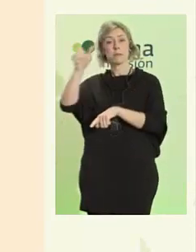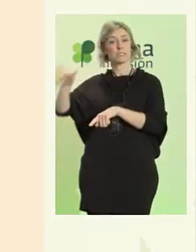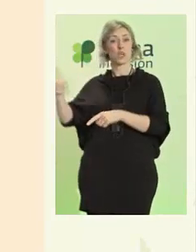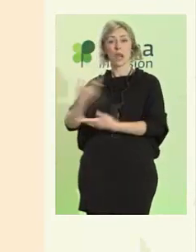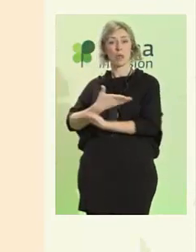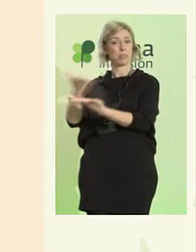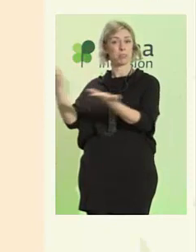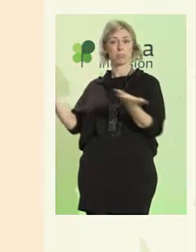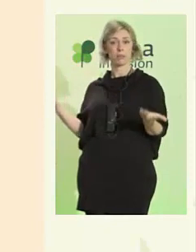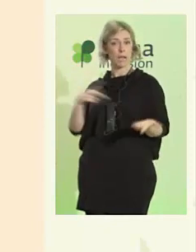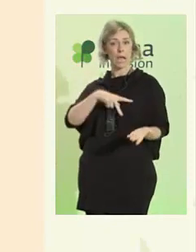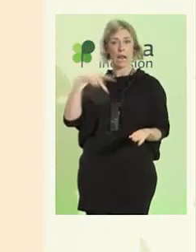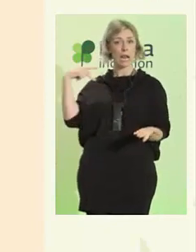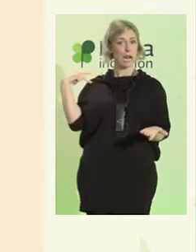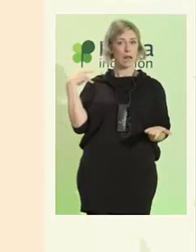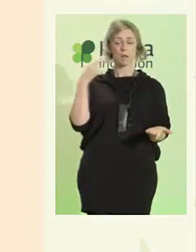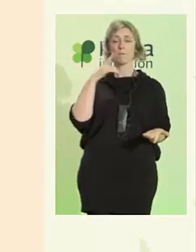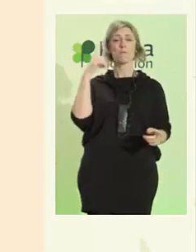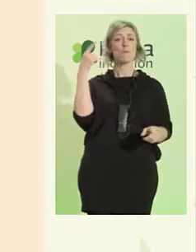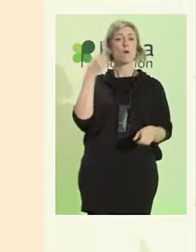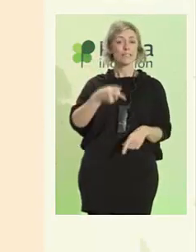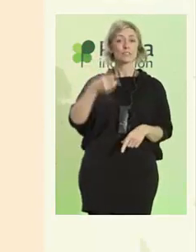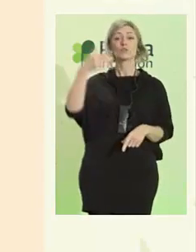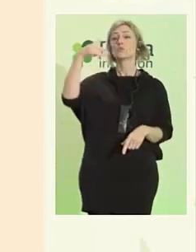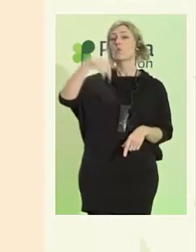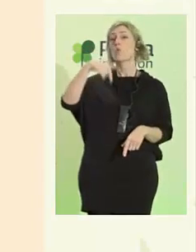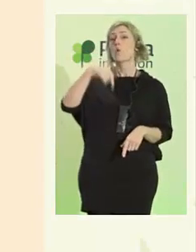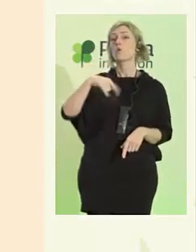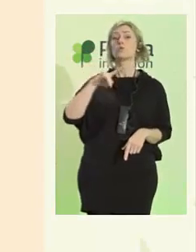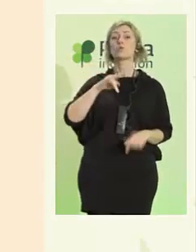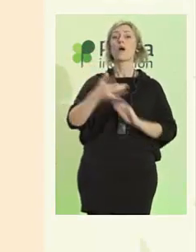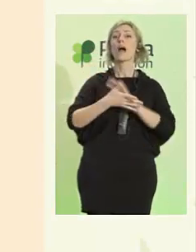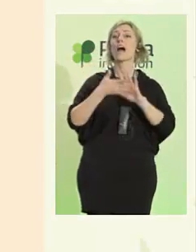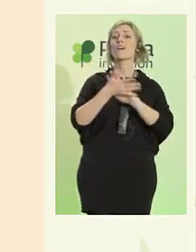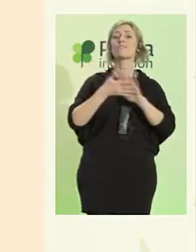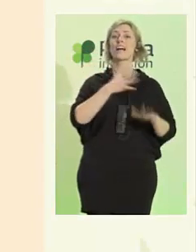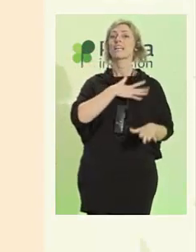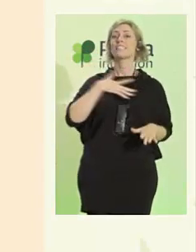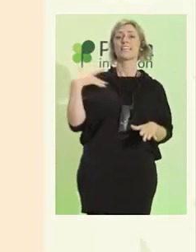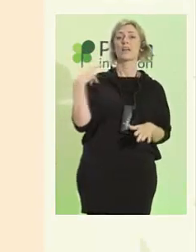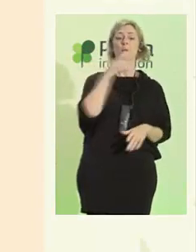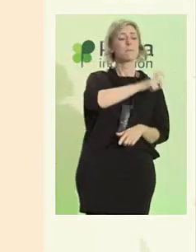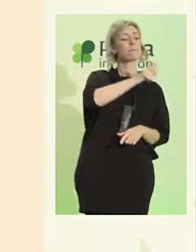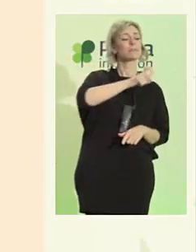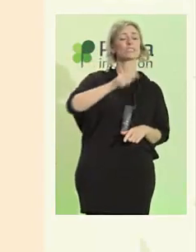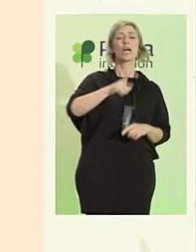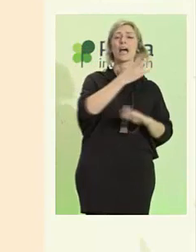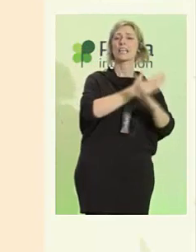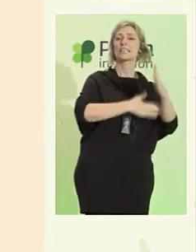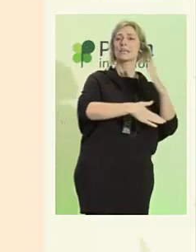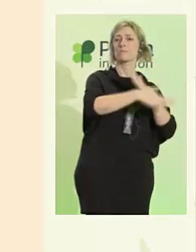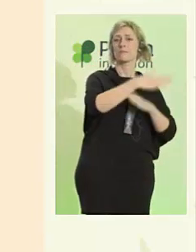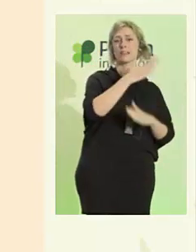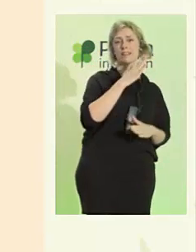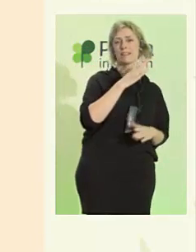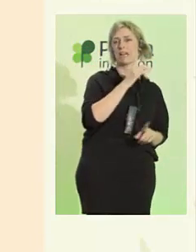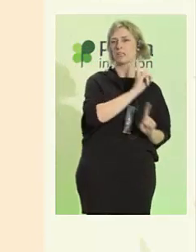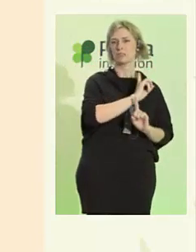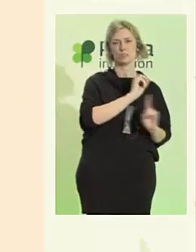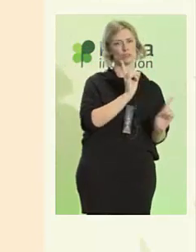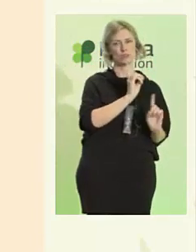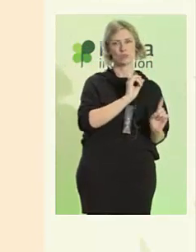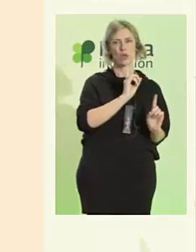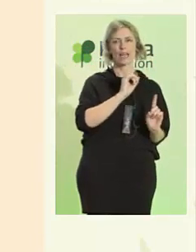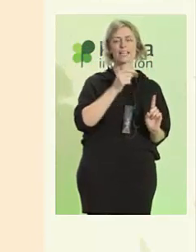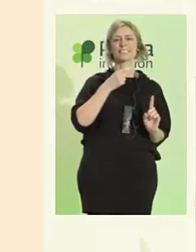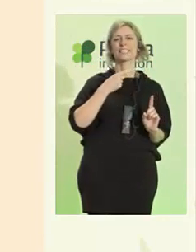Por eso yo hoy no quiero hablar exclusivamente de las personas con discapacidad, sino de la situación en la